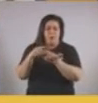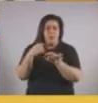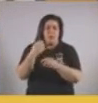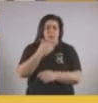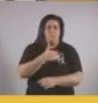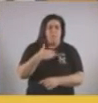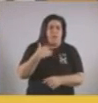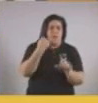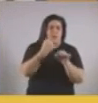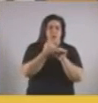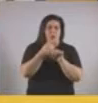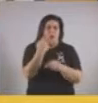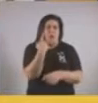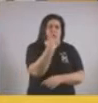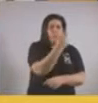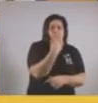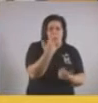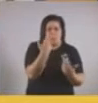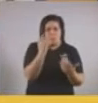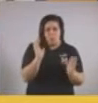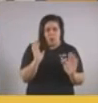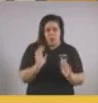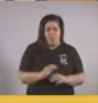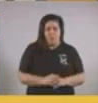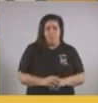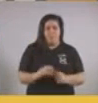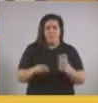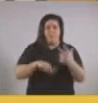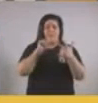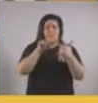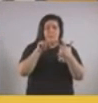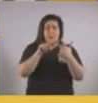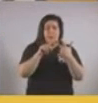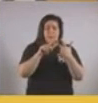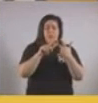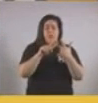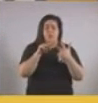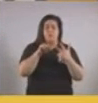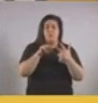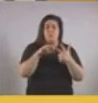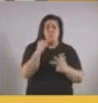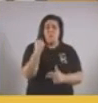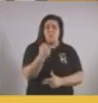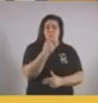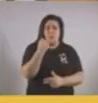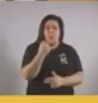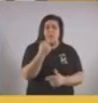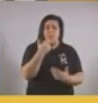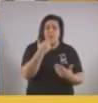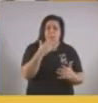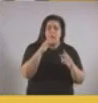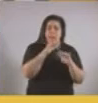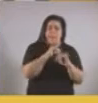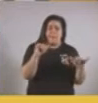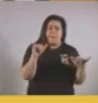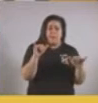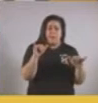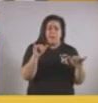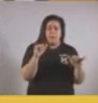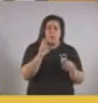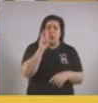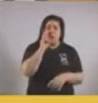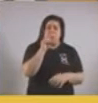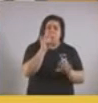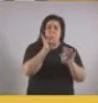seguir yendo a trabajar. Y en tercer lugar, porque yendo a los datos, observamos que si uno mira la